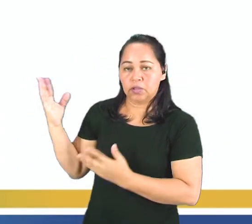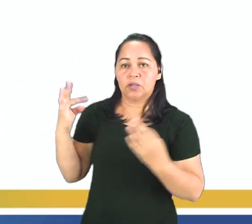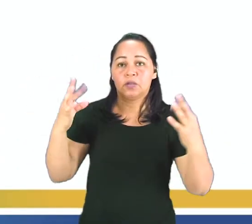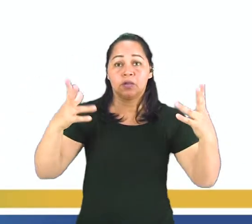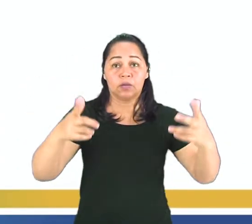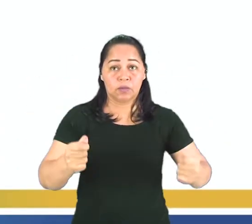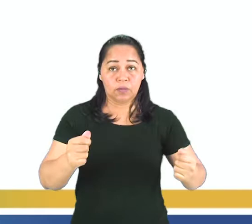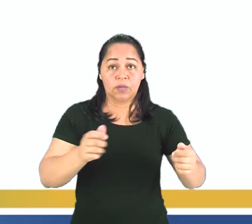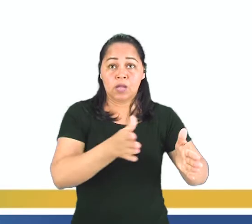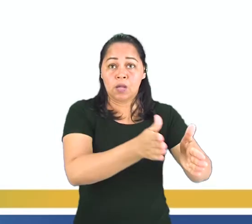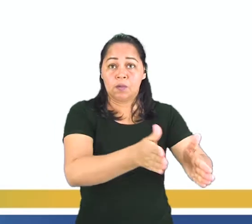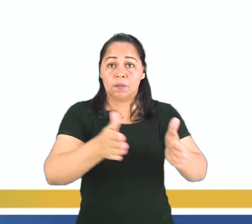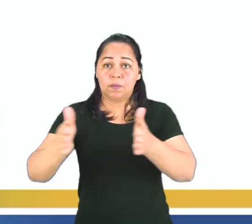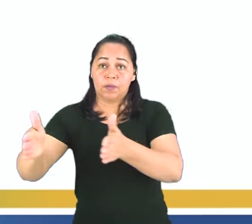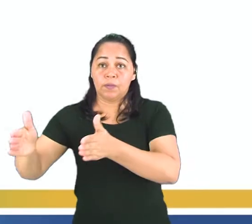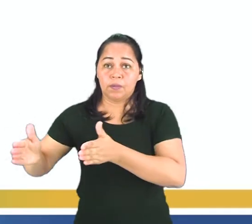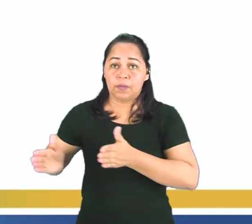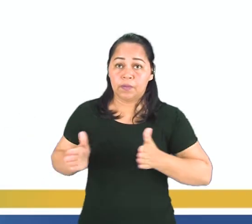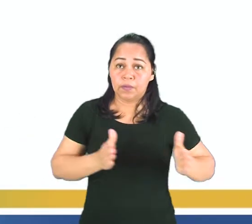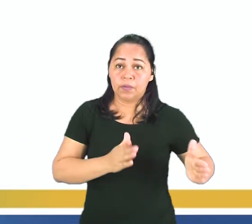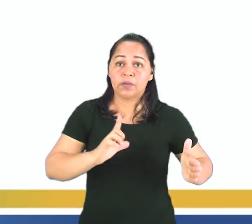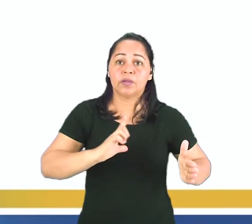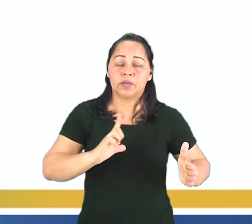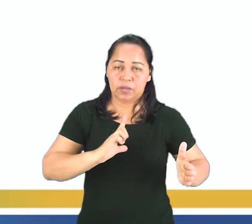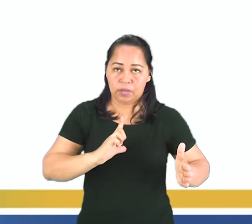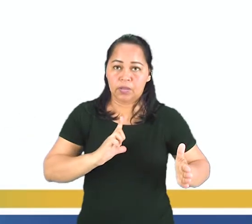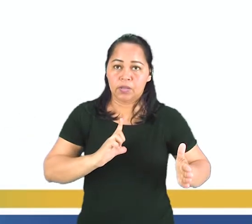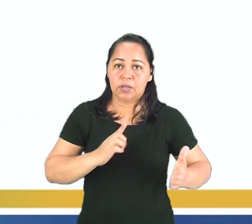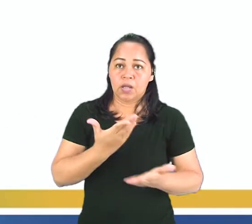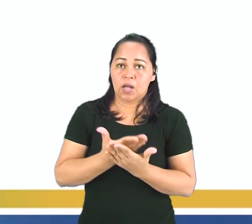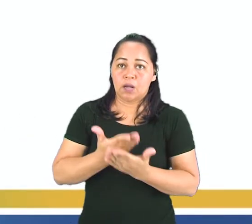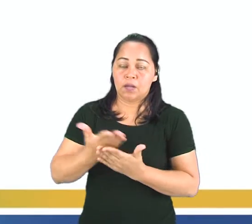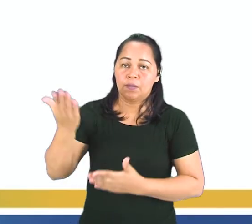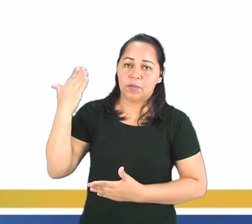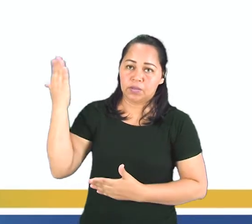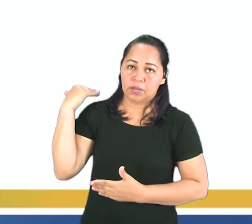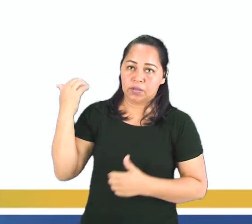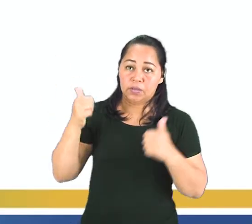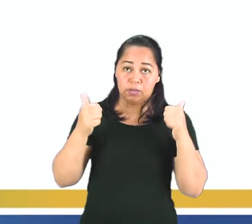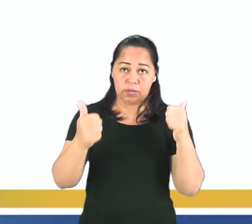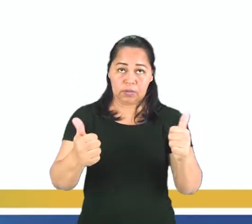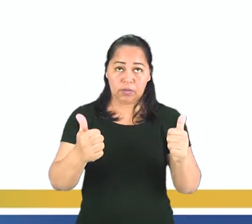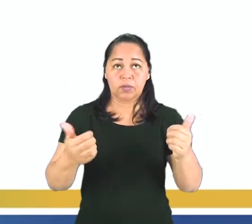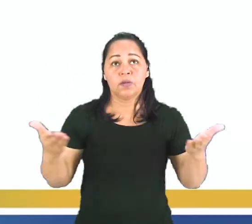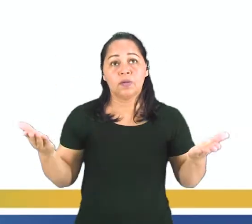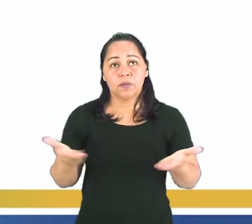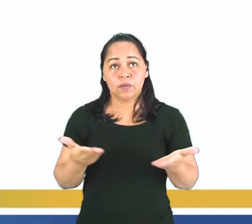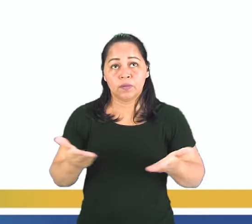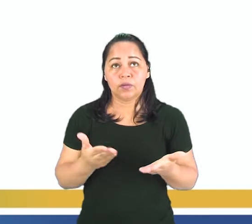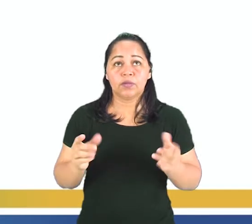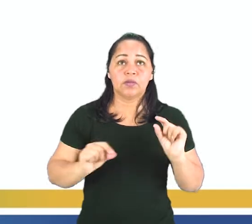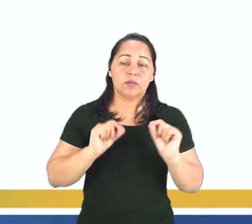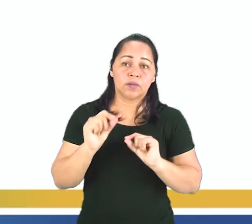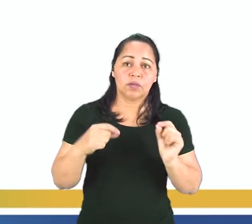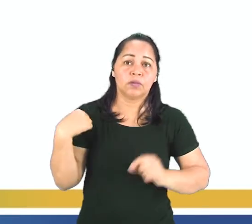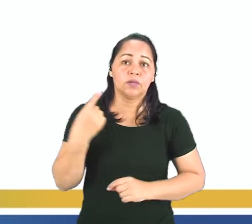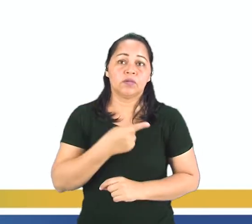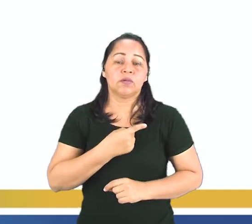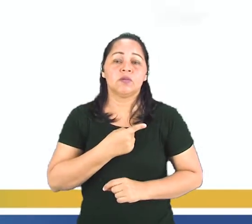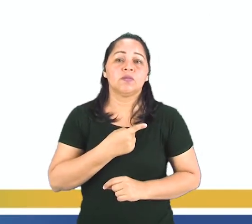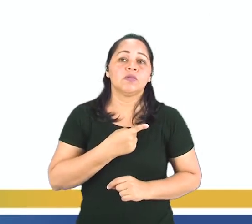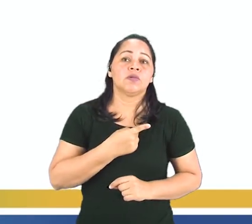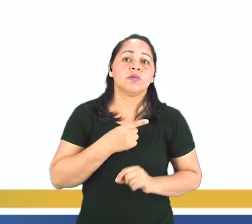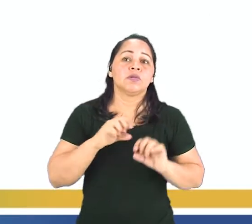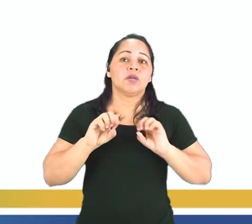estas partes nosotros hemos visto en la clase pasada. ¿Está bien? Hoy, por lo tanto, nosotros vamos a trabajar con